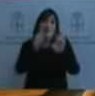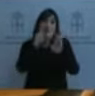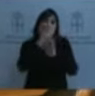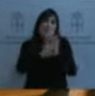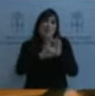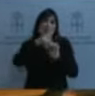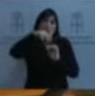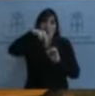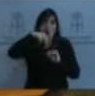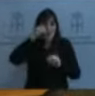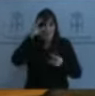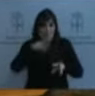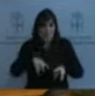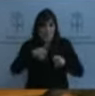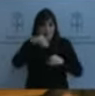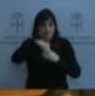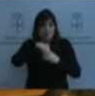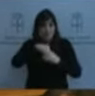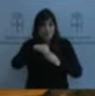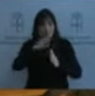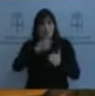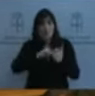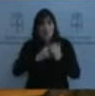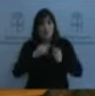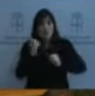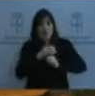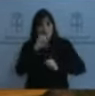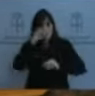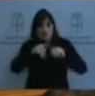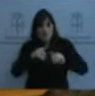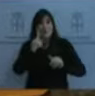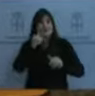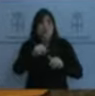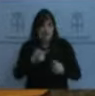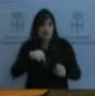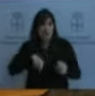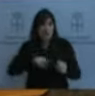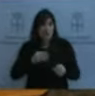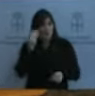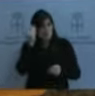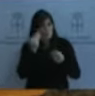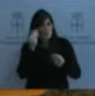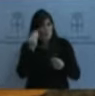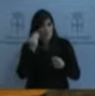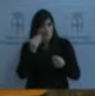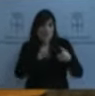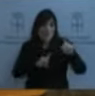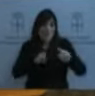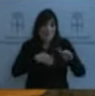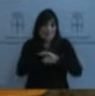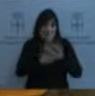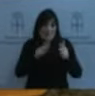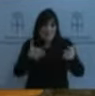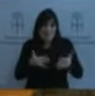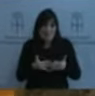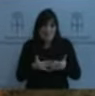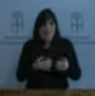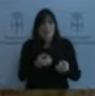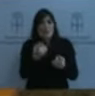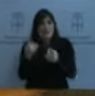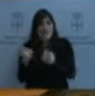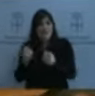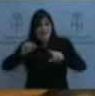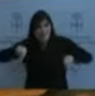tenido en cuenta la brecha digital. Y hay varias, en fin, pendientes de la firma del convenio, varias iniciativas,